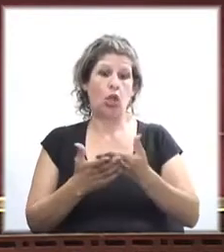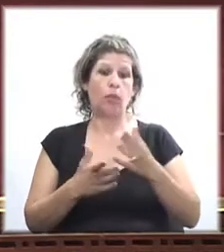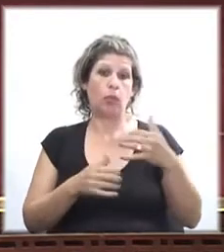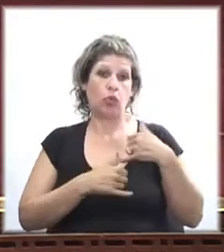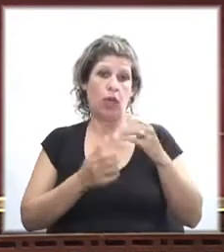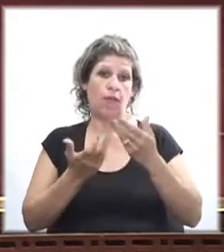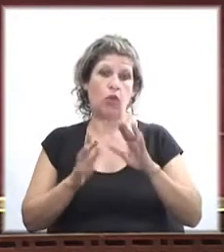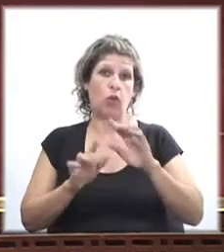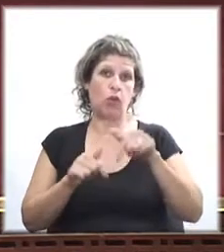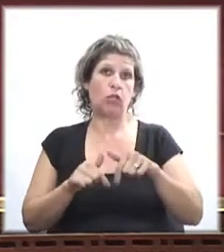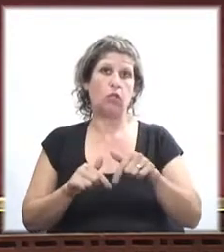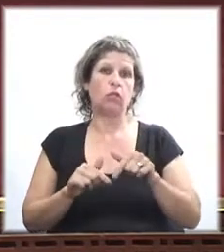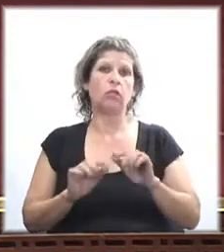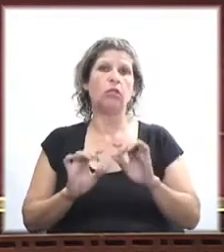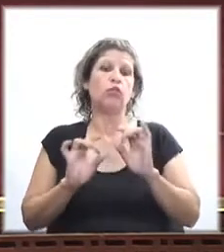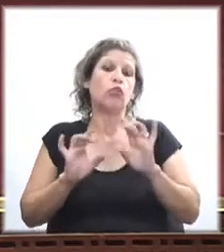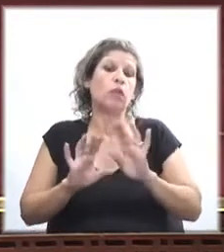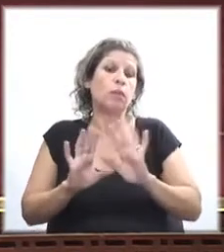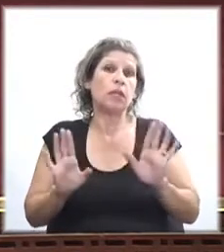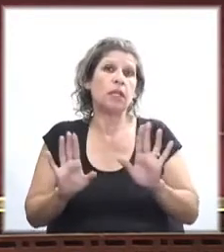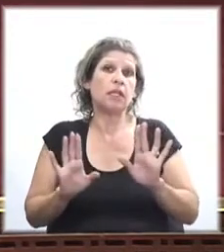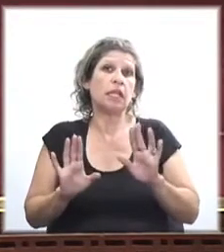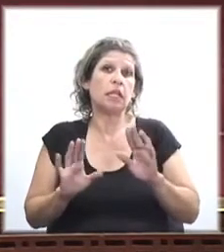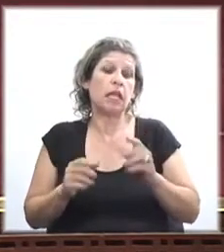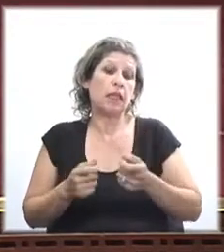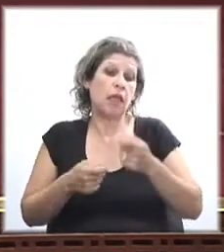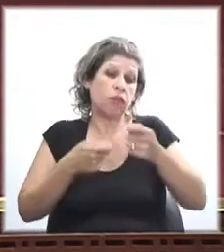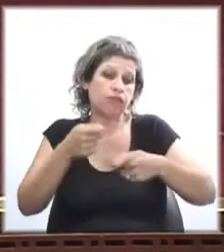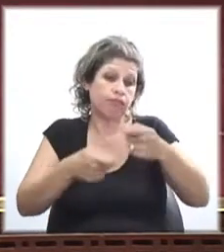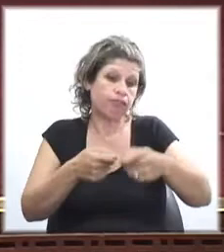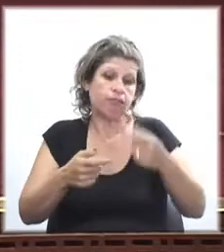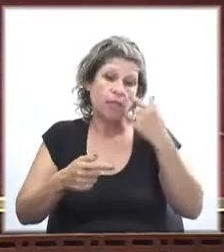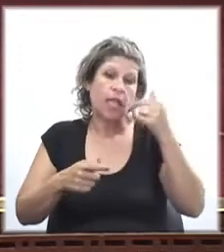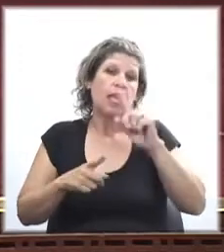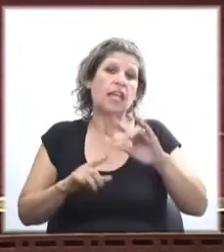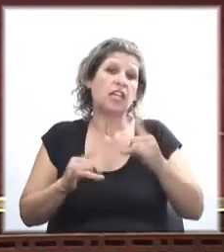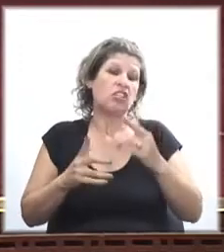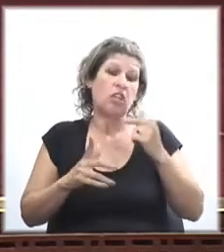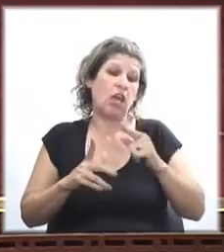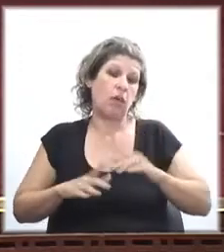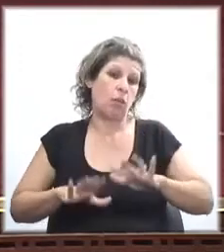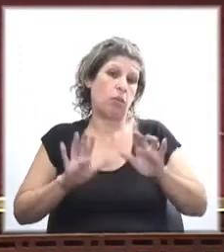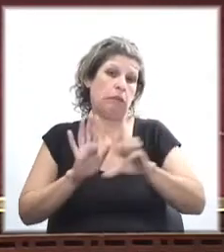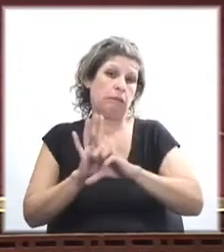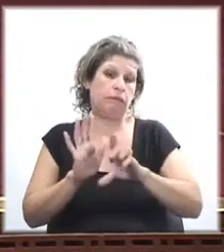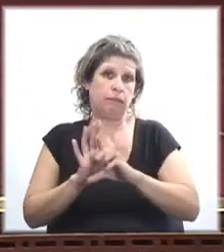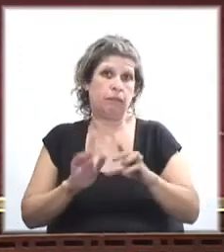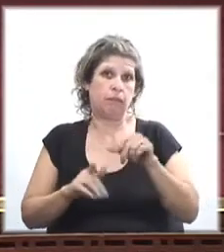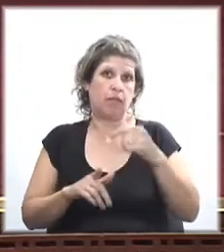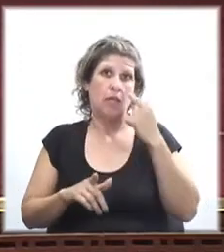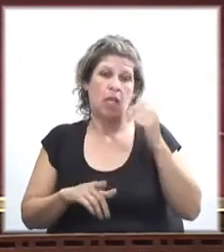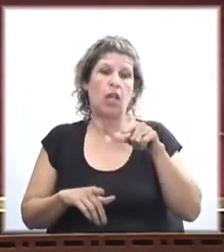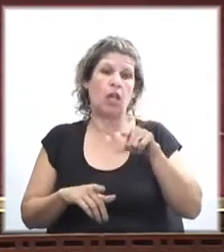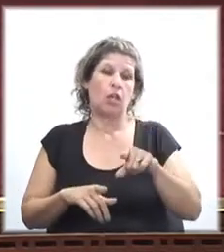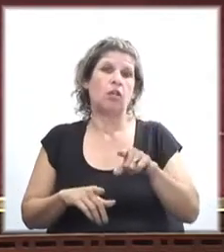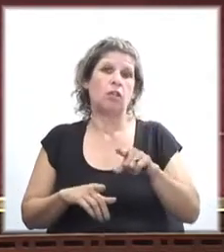no ha sido más que herramientas en las cuales ya hemos legislado. Hemos legislado con la ley de urgente